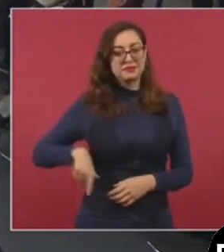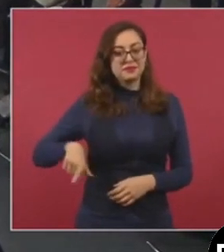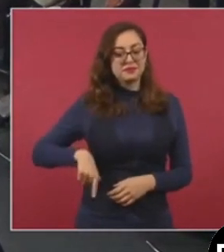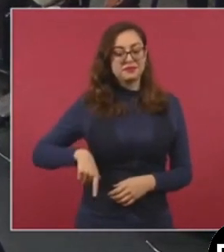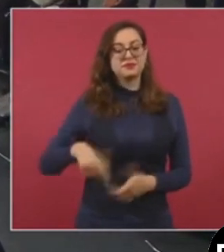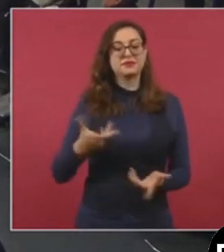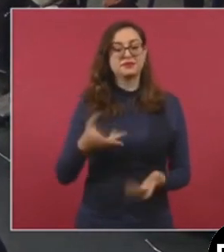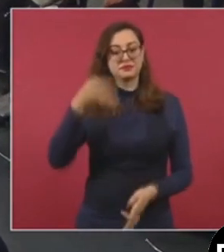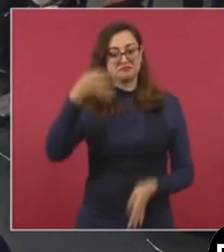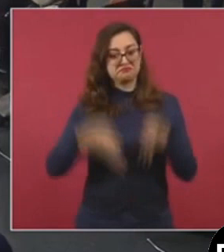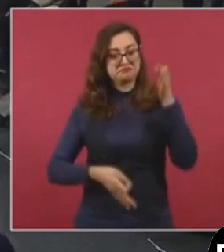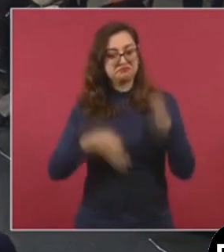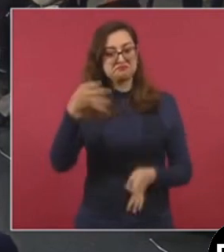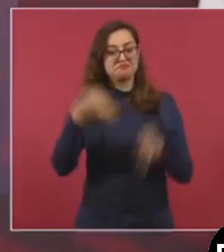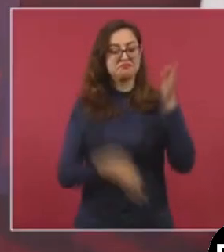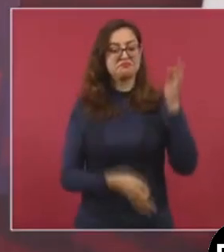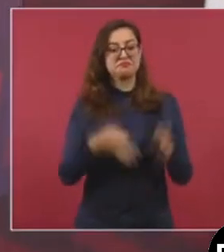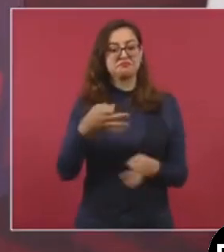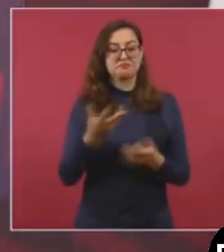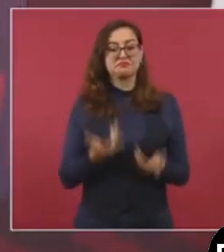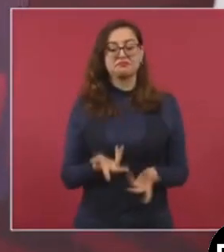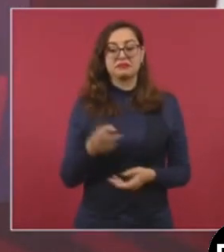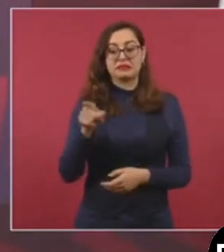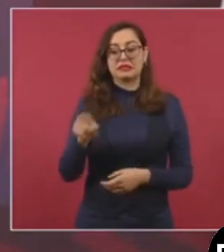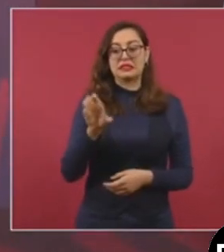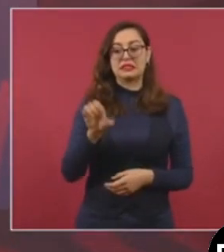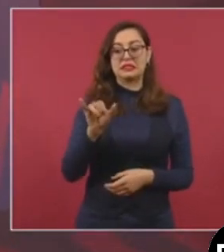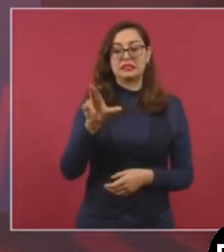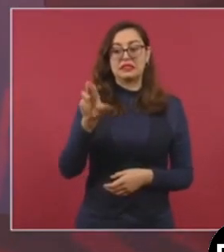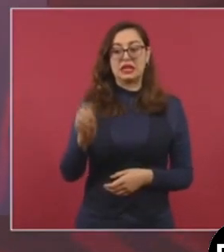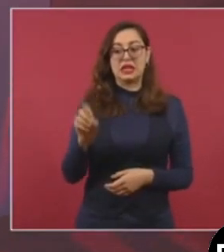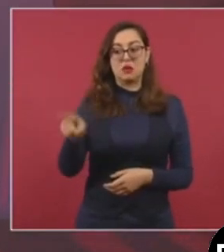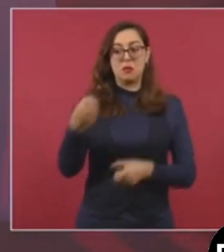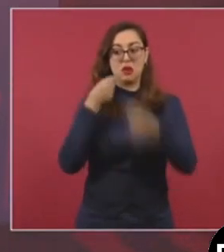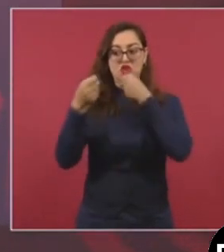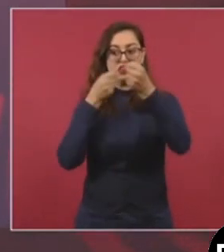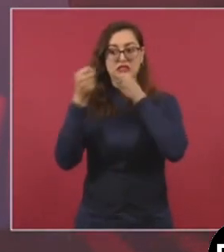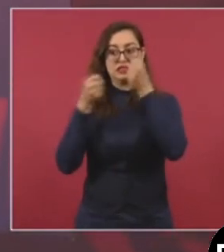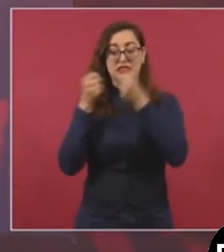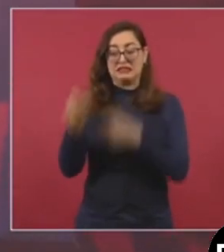fiscalía, porque ya hay detenidos y